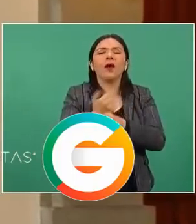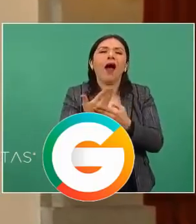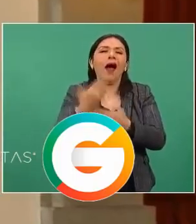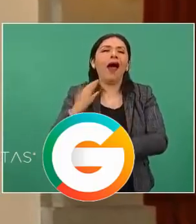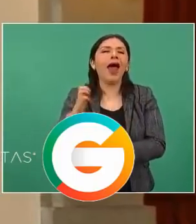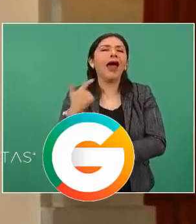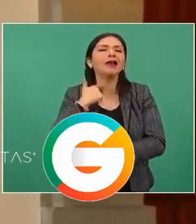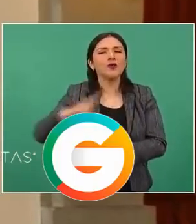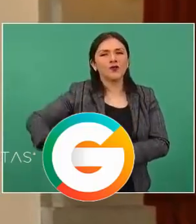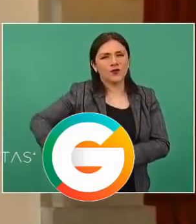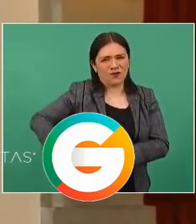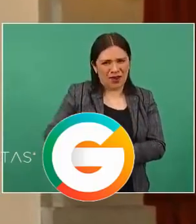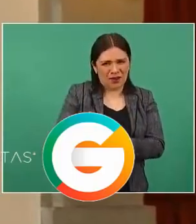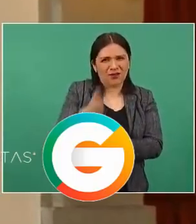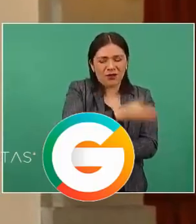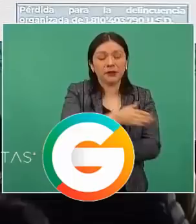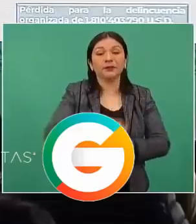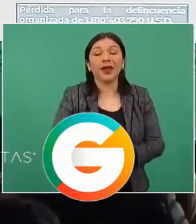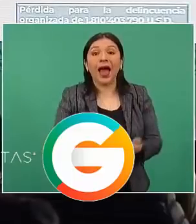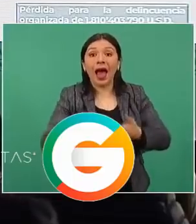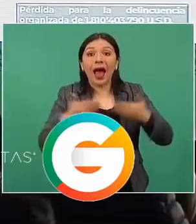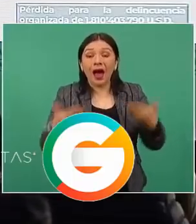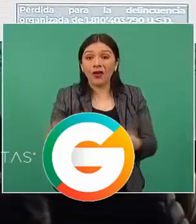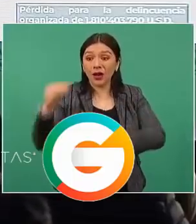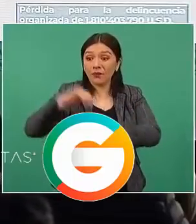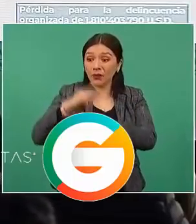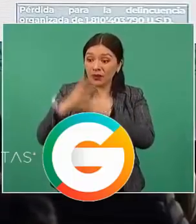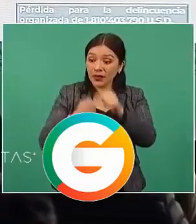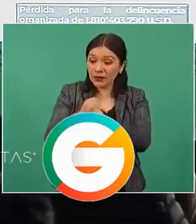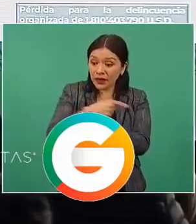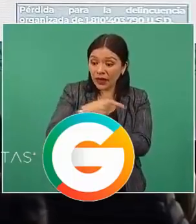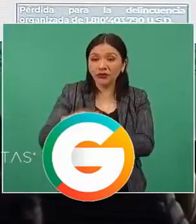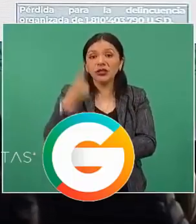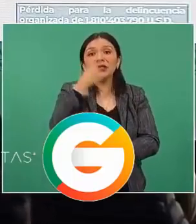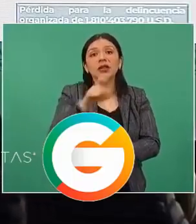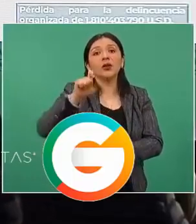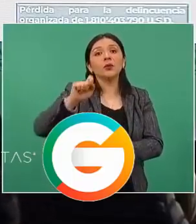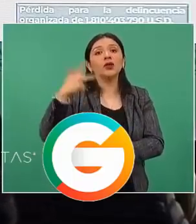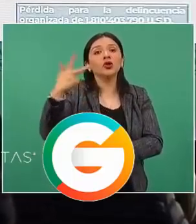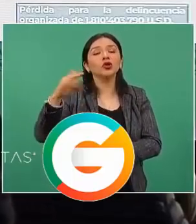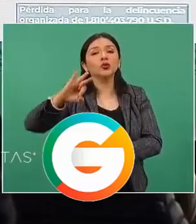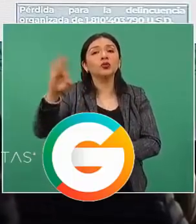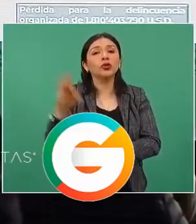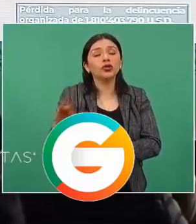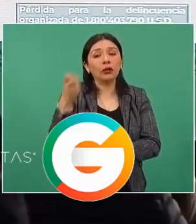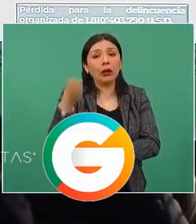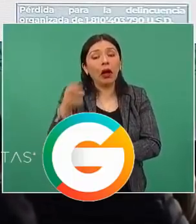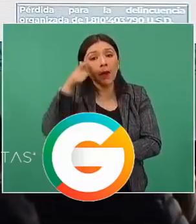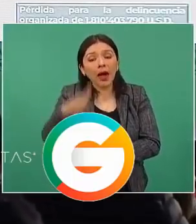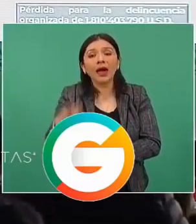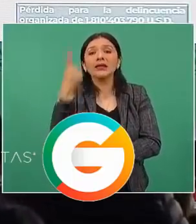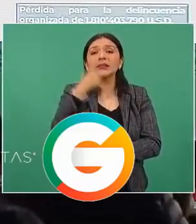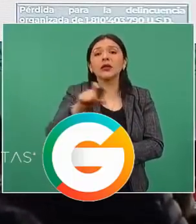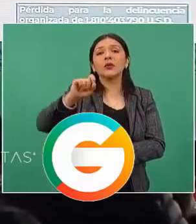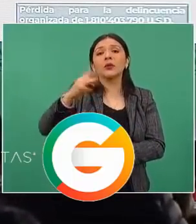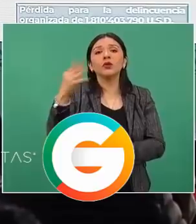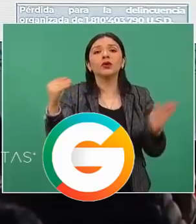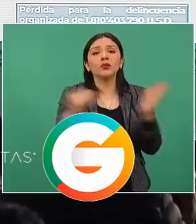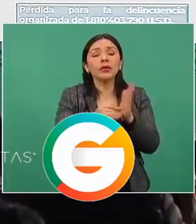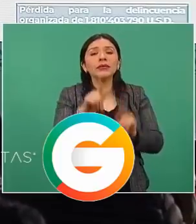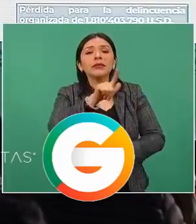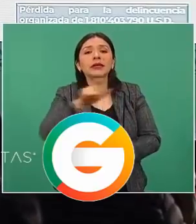años de la administración pasada. En esta administración, 128 por ciento, que equivale a 124 mil